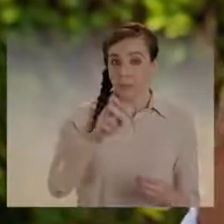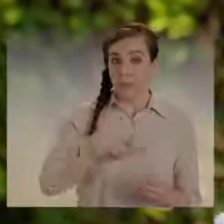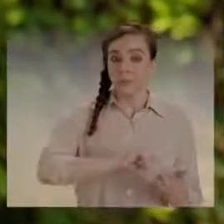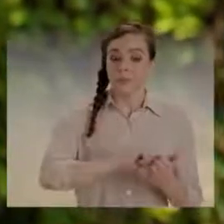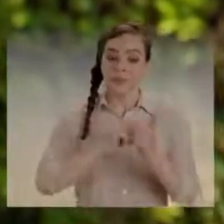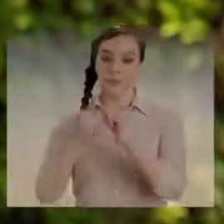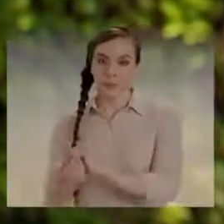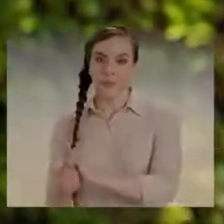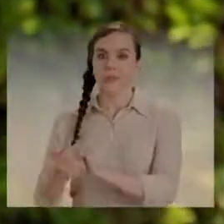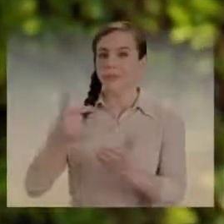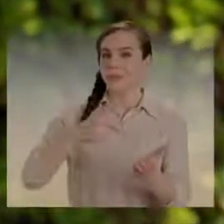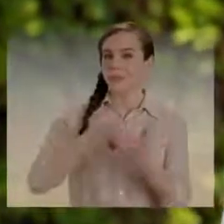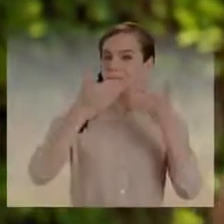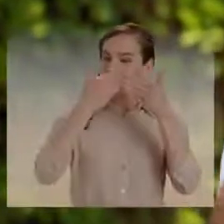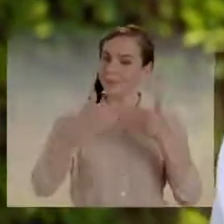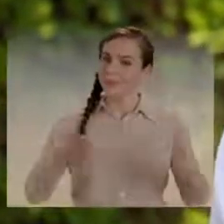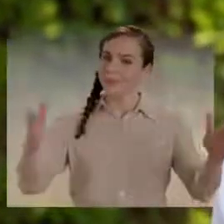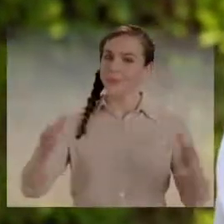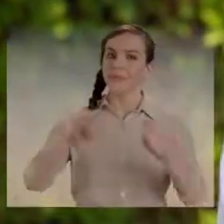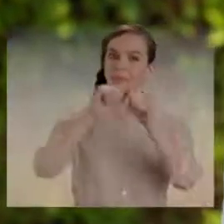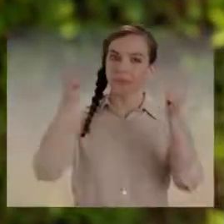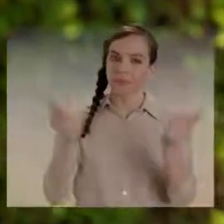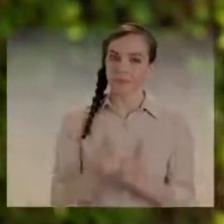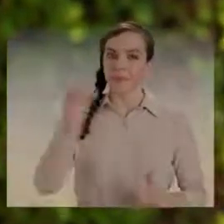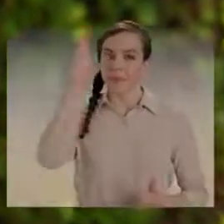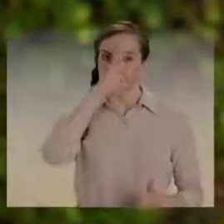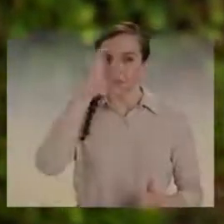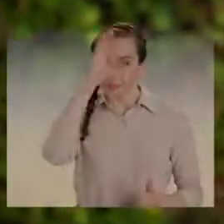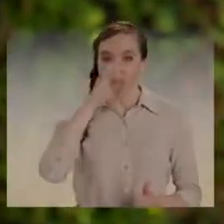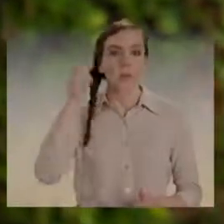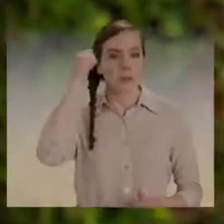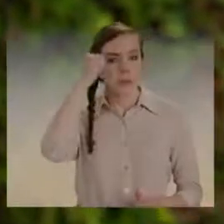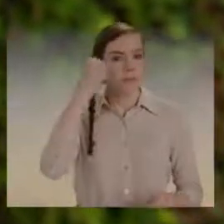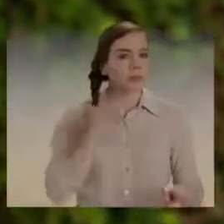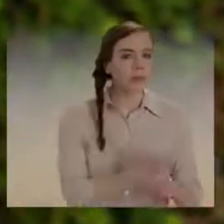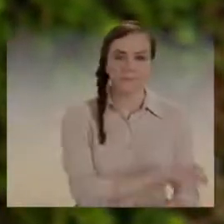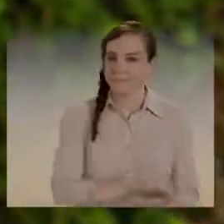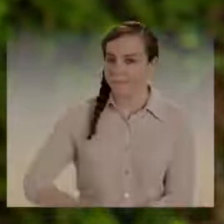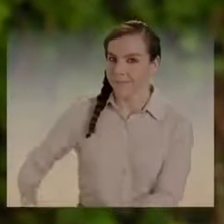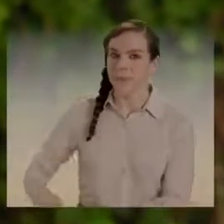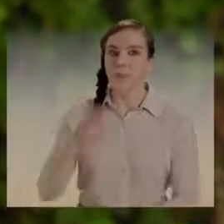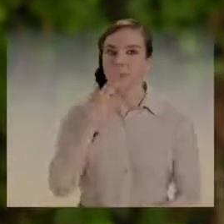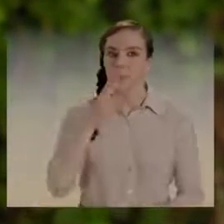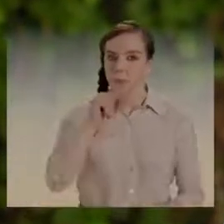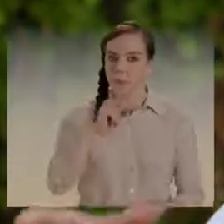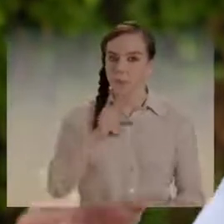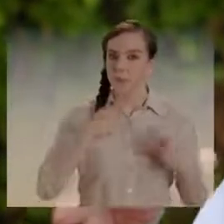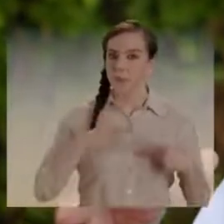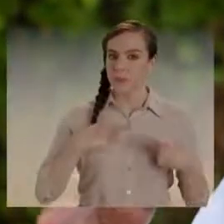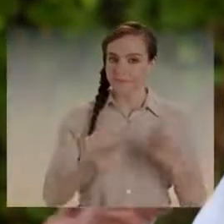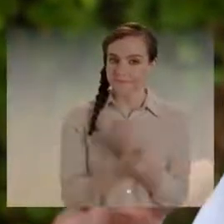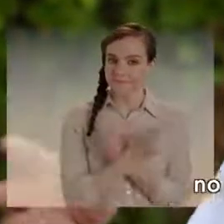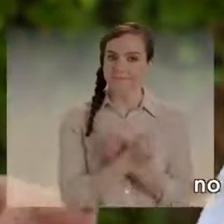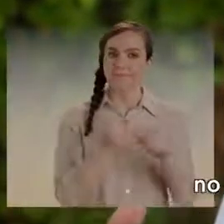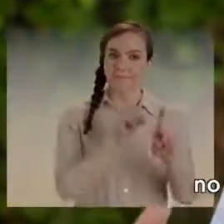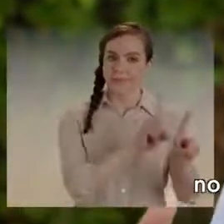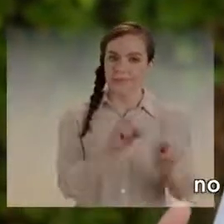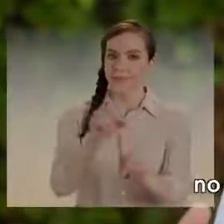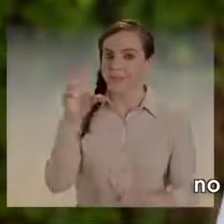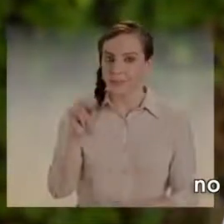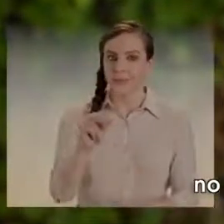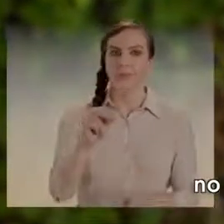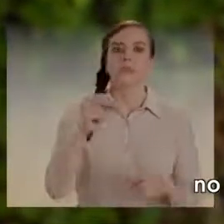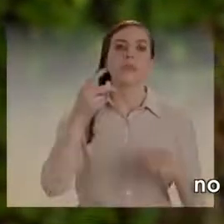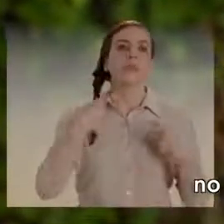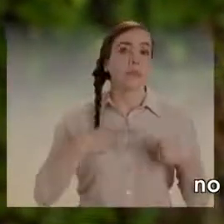en el bosque de Chapultepec para las artes y la cultura. No voy a utilizar los servicios del Estado Mayor Presidencial. No voy a andar